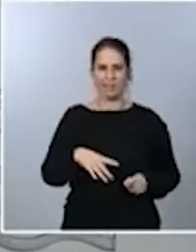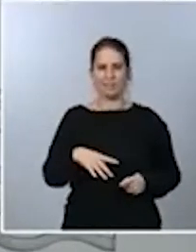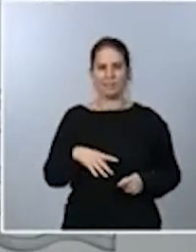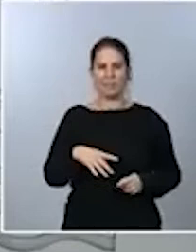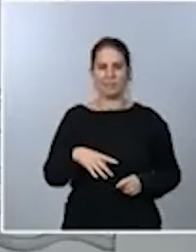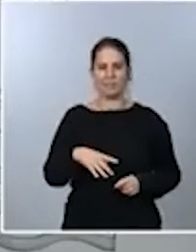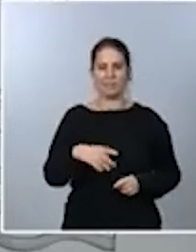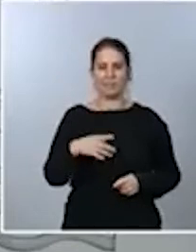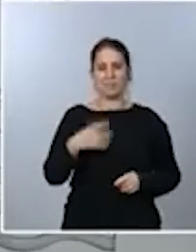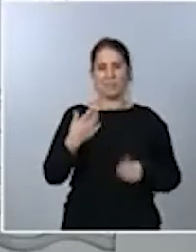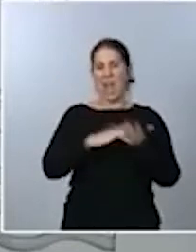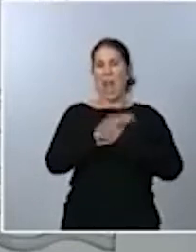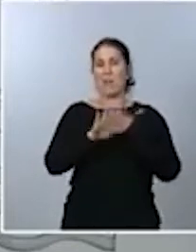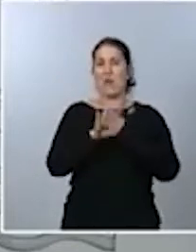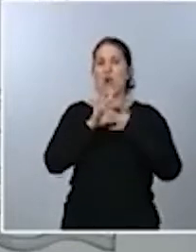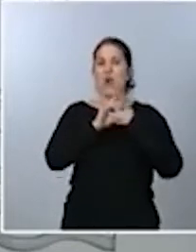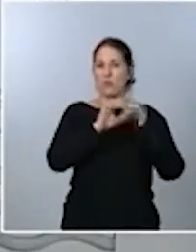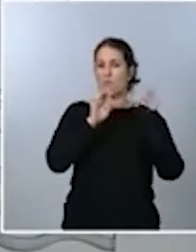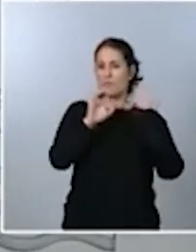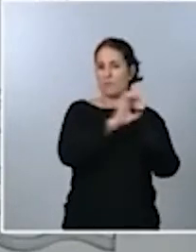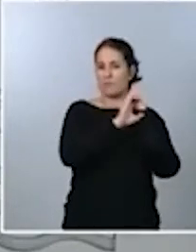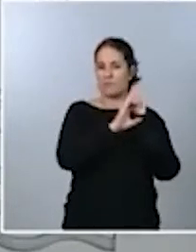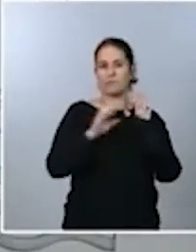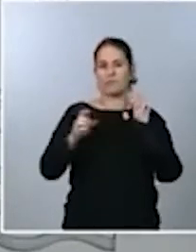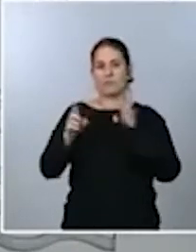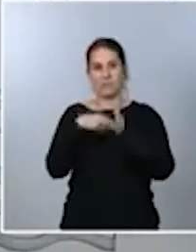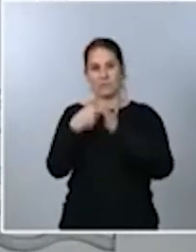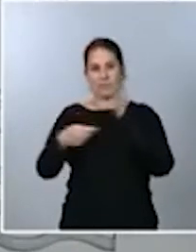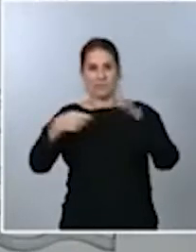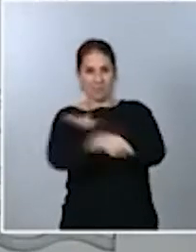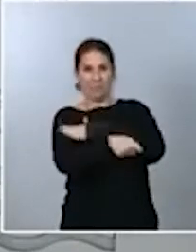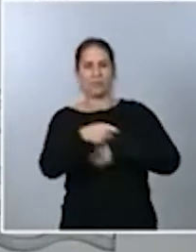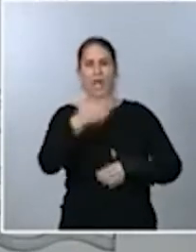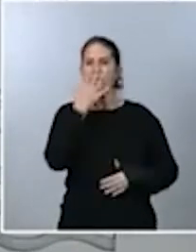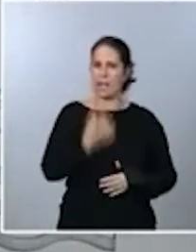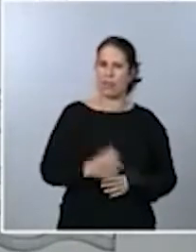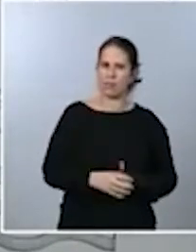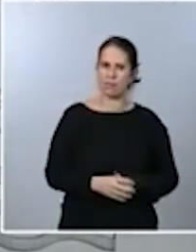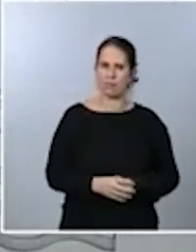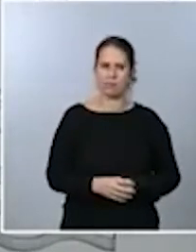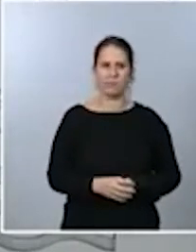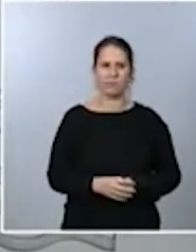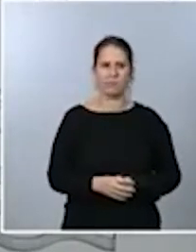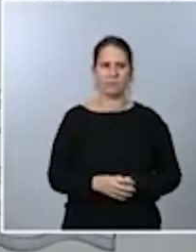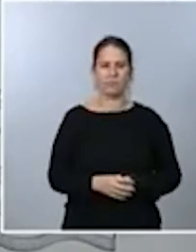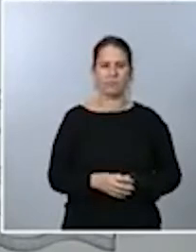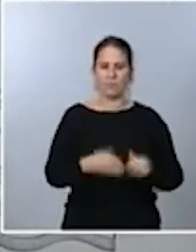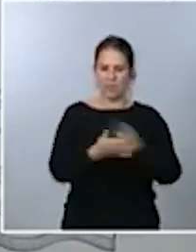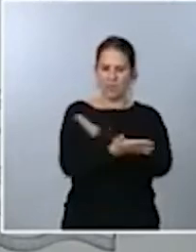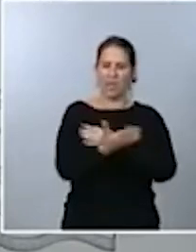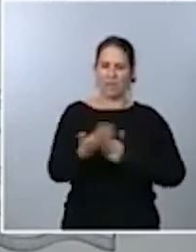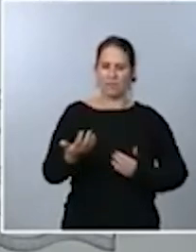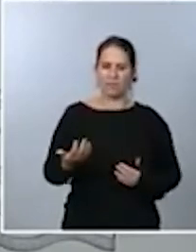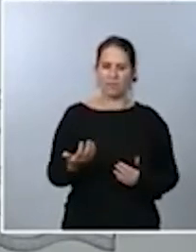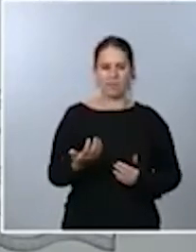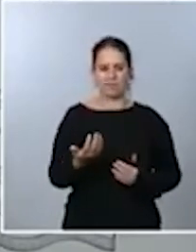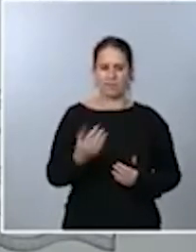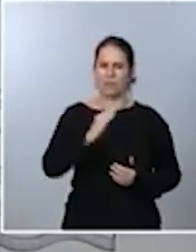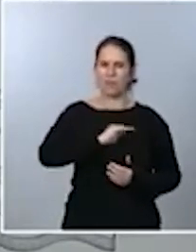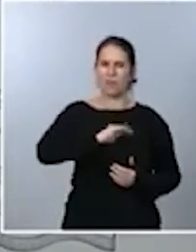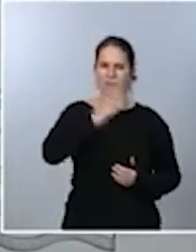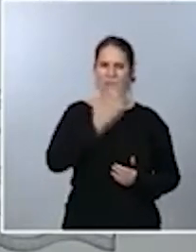que una moción de censura es algo serio, que, por tanto, hay que tomarla como lo que es, algo bastante serio que, aunque